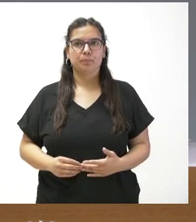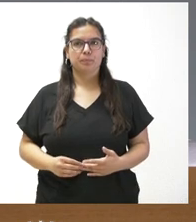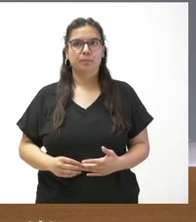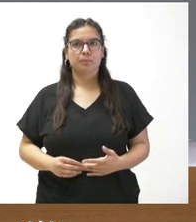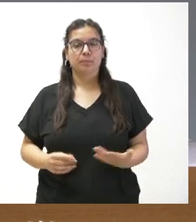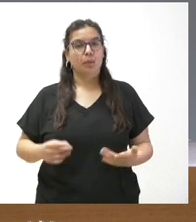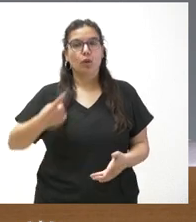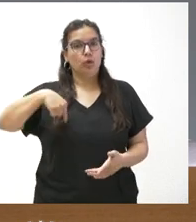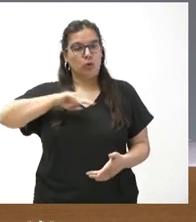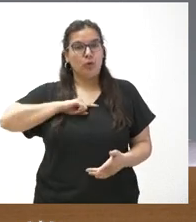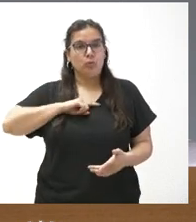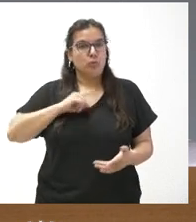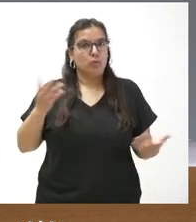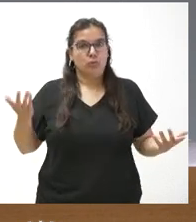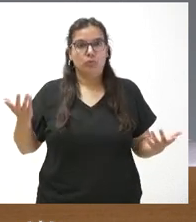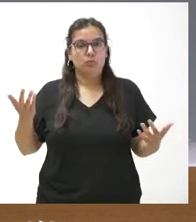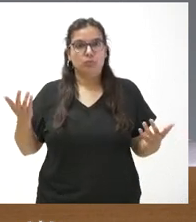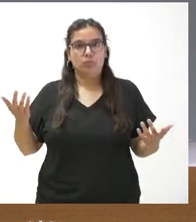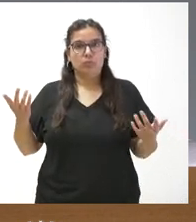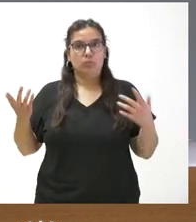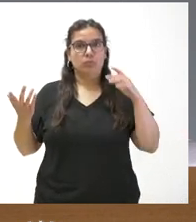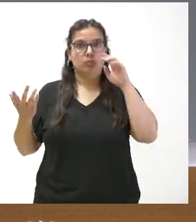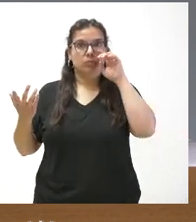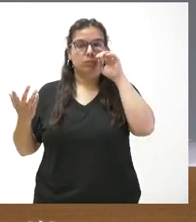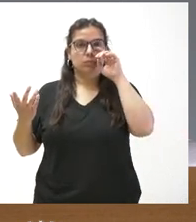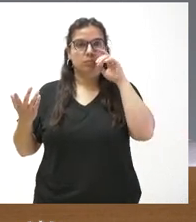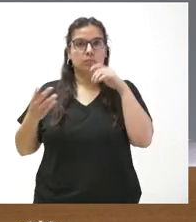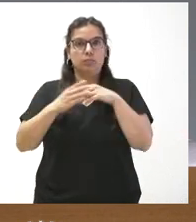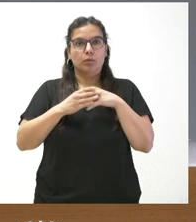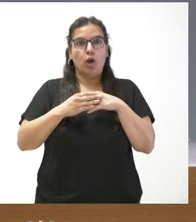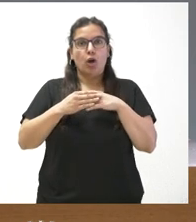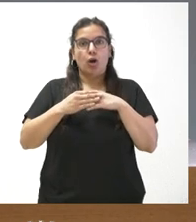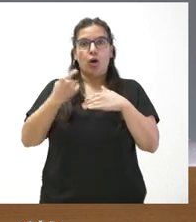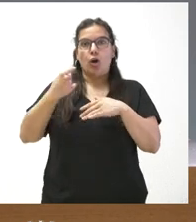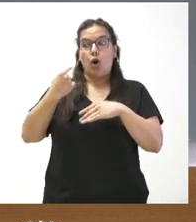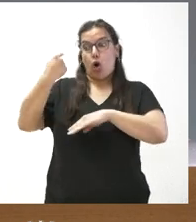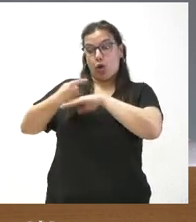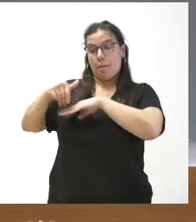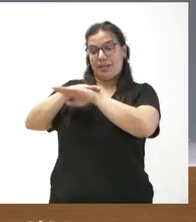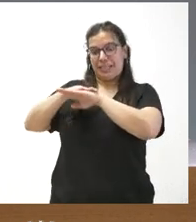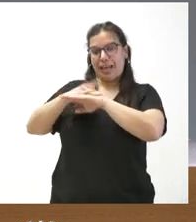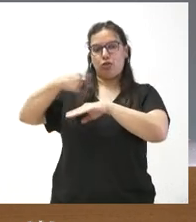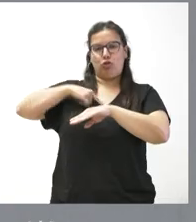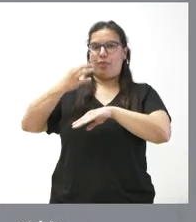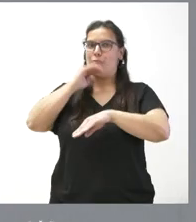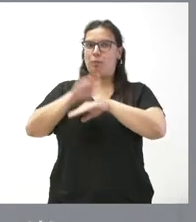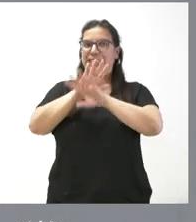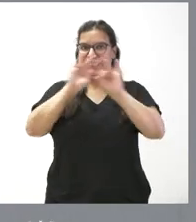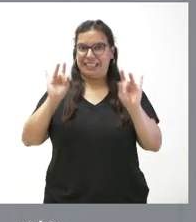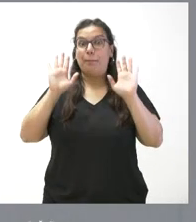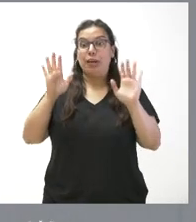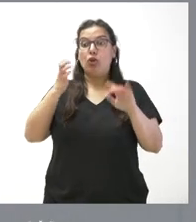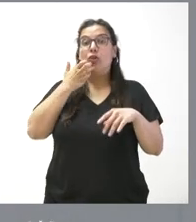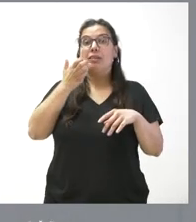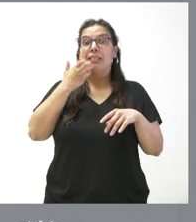Nosotros sí, estamos obligados a aplicar una orden ministerial, pero siempre que sea vigente,